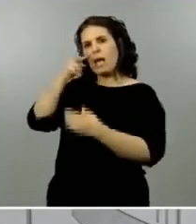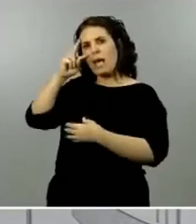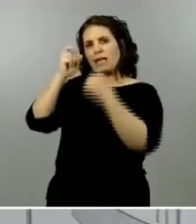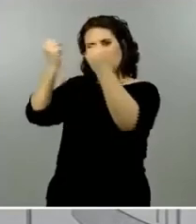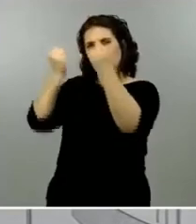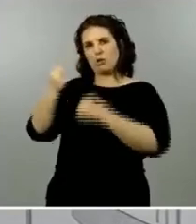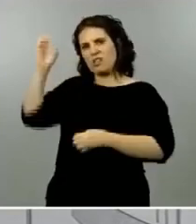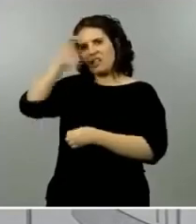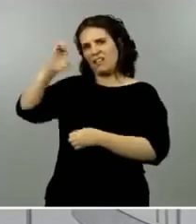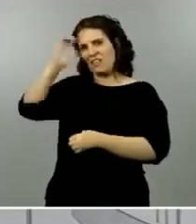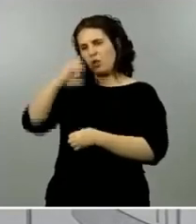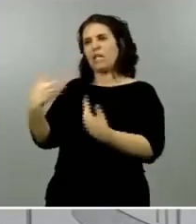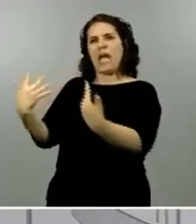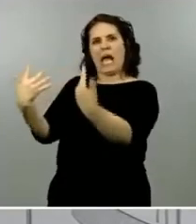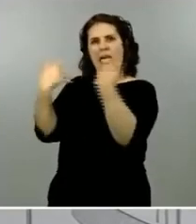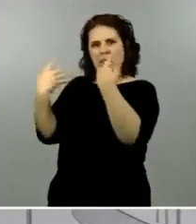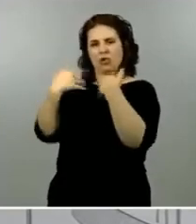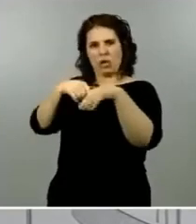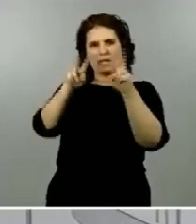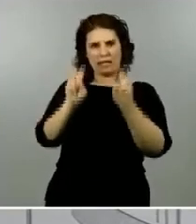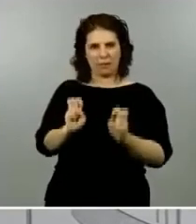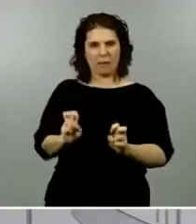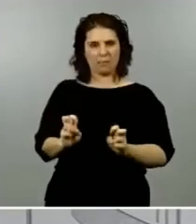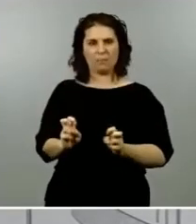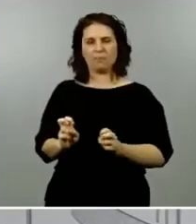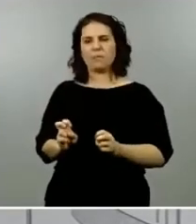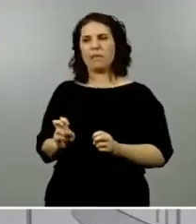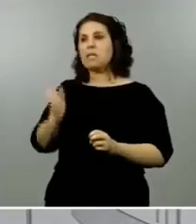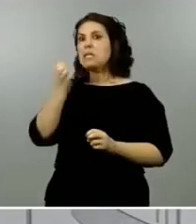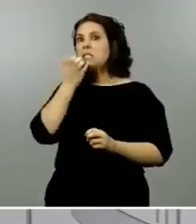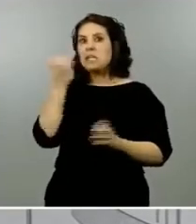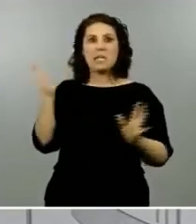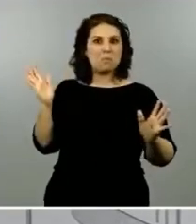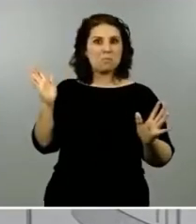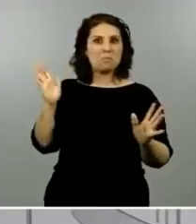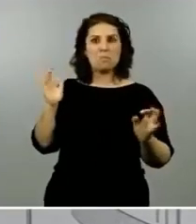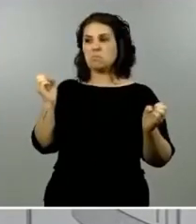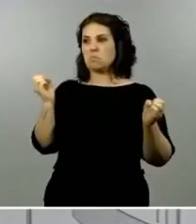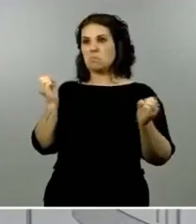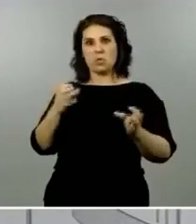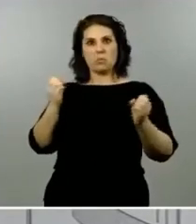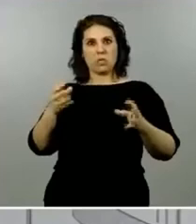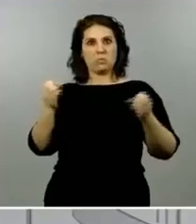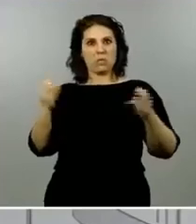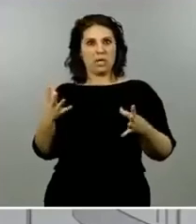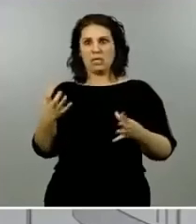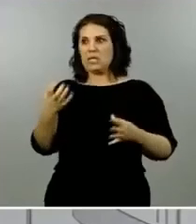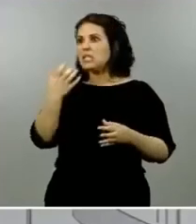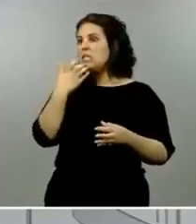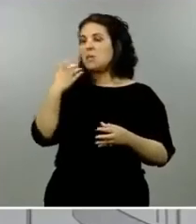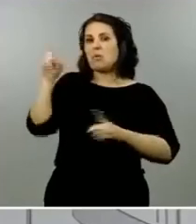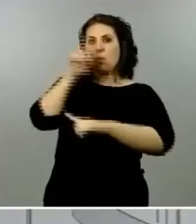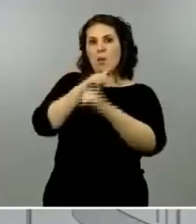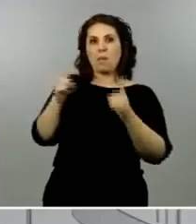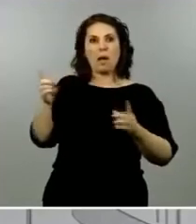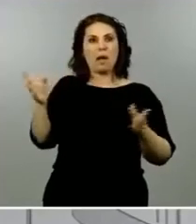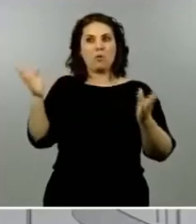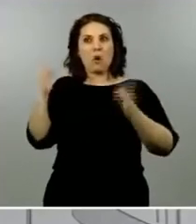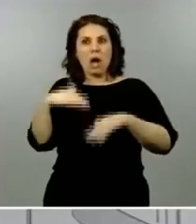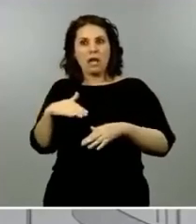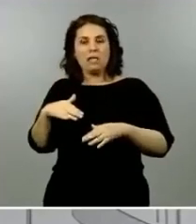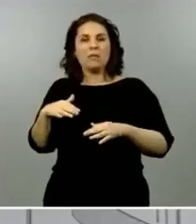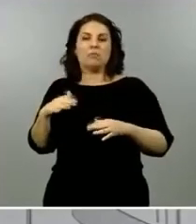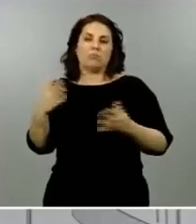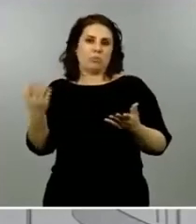pueden asesorar en esta en esta cuestión y si no encontramos pues lógicamente una respuesta pues adecuada pues evidentemente lo que haremos será